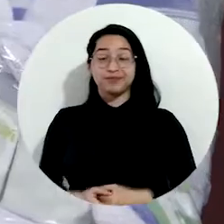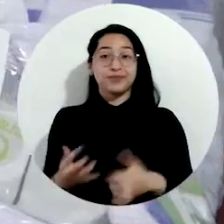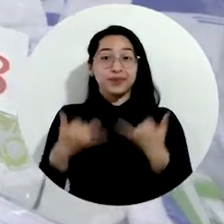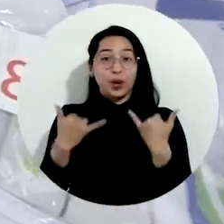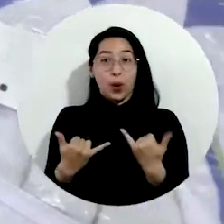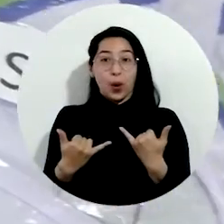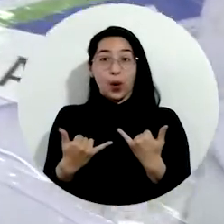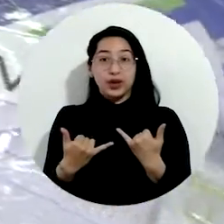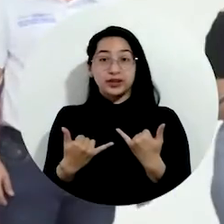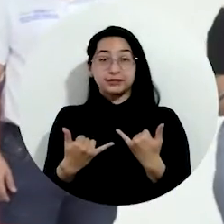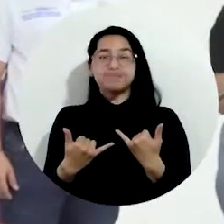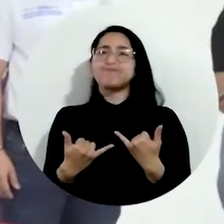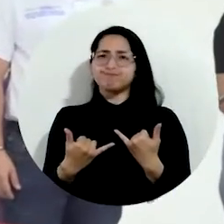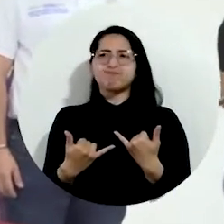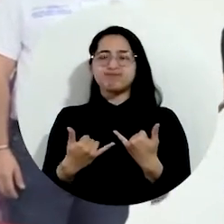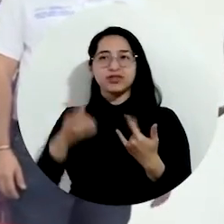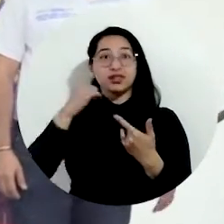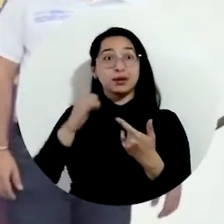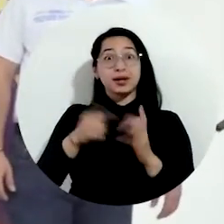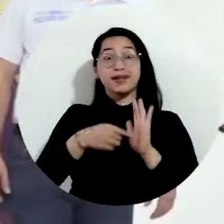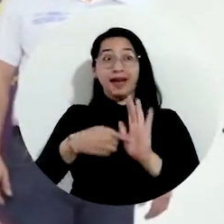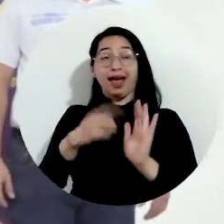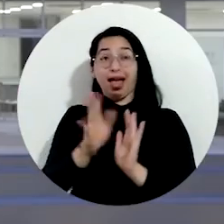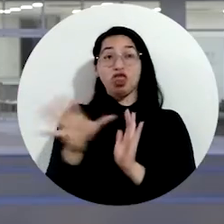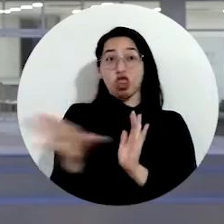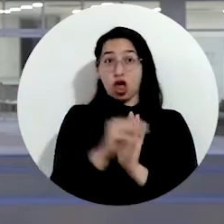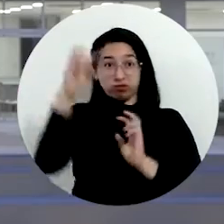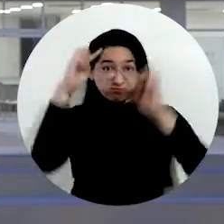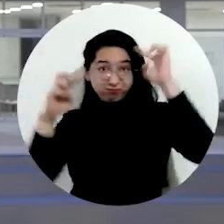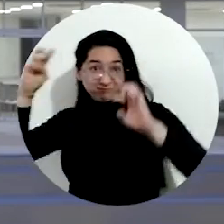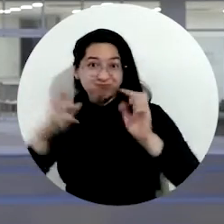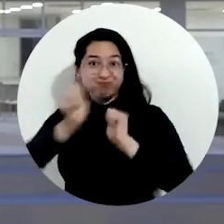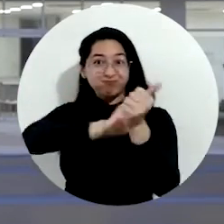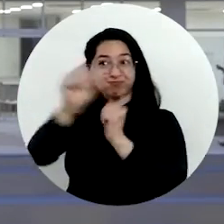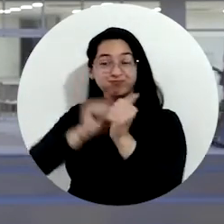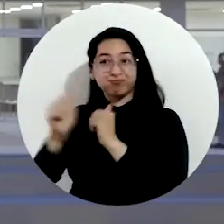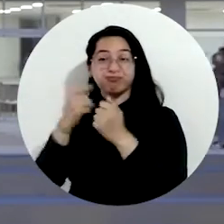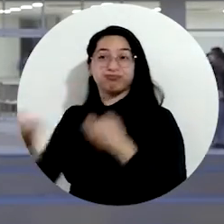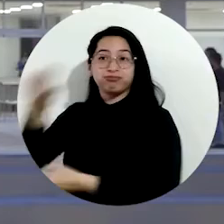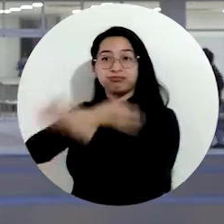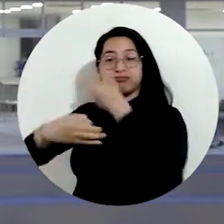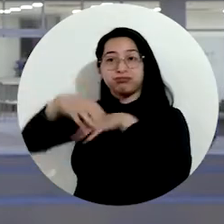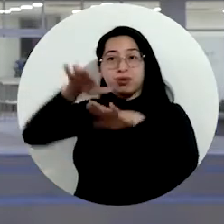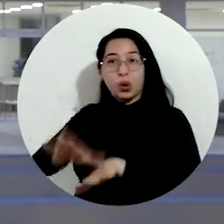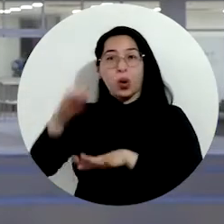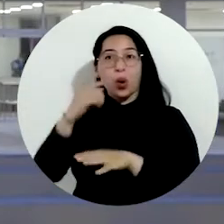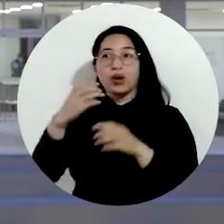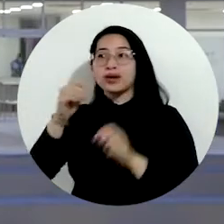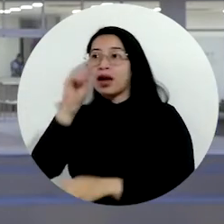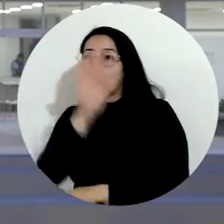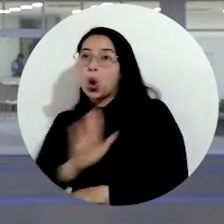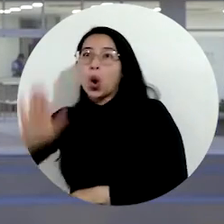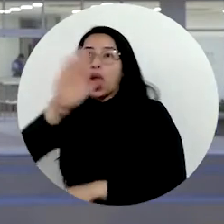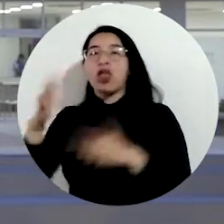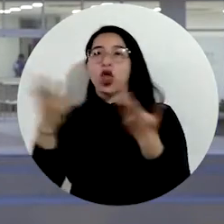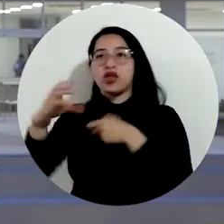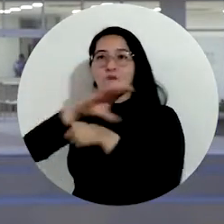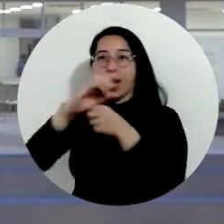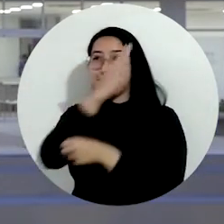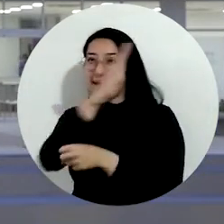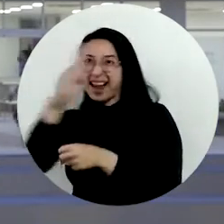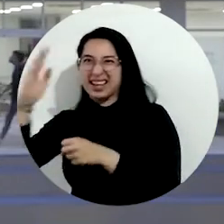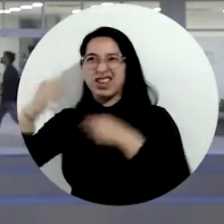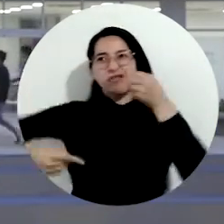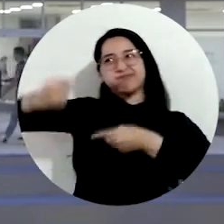El día de hoy estuvimos entregándole a nuestros deportistas que nos van a representar en los Juegos Ascún, regionales, en la ciudad de Barranquilla,